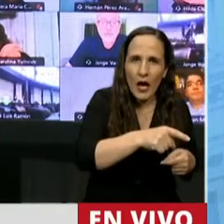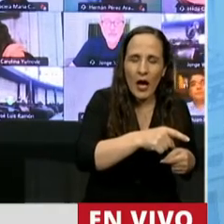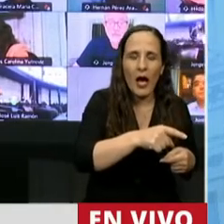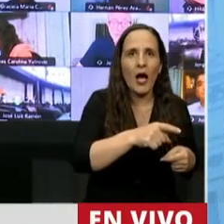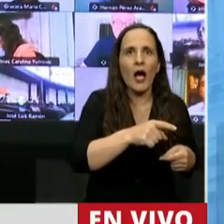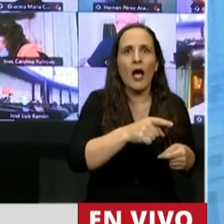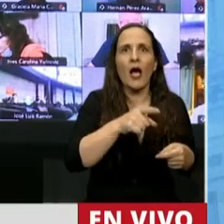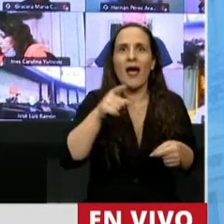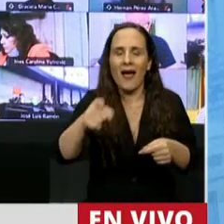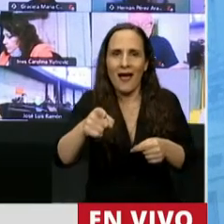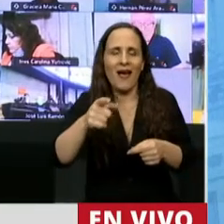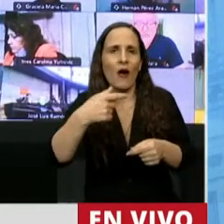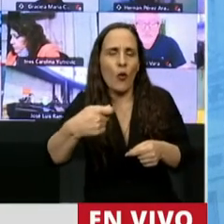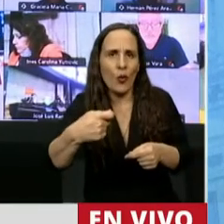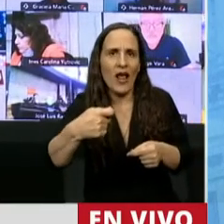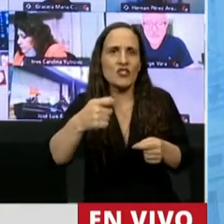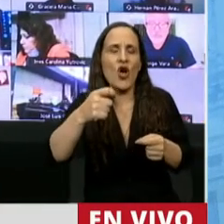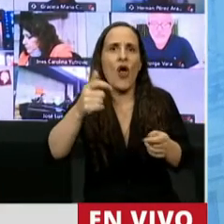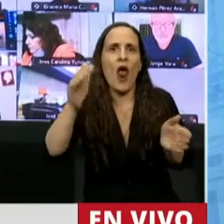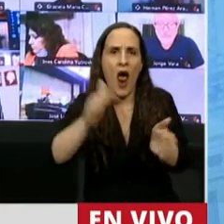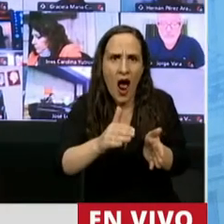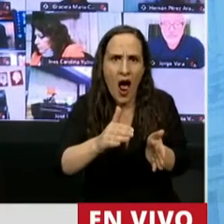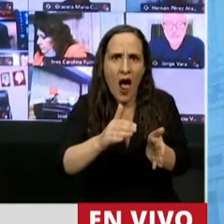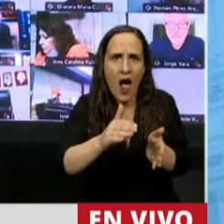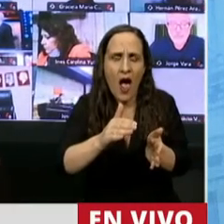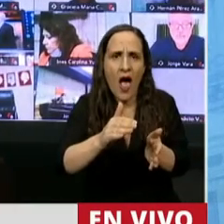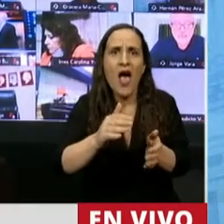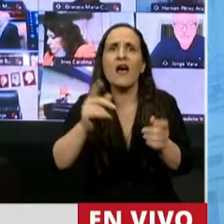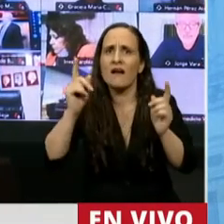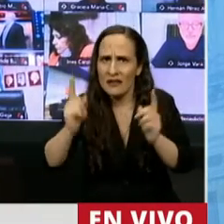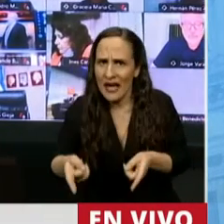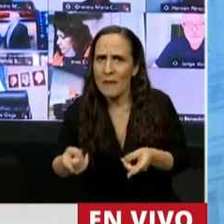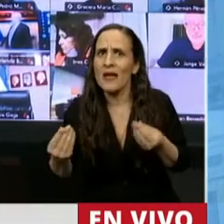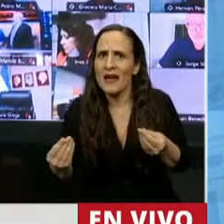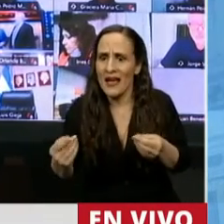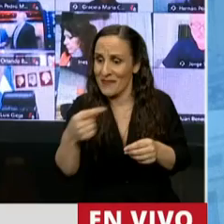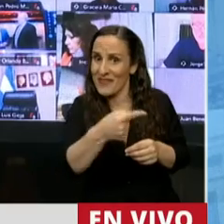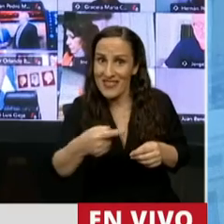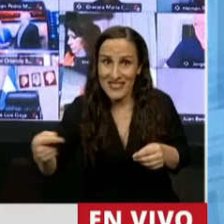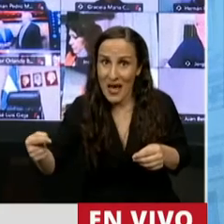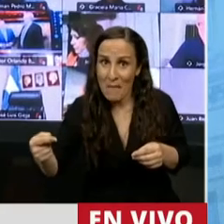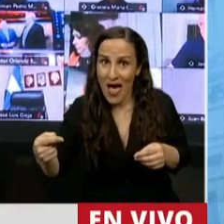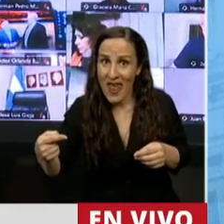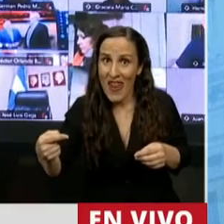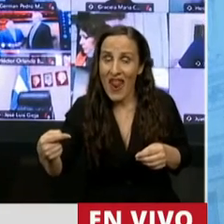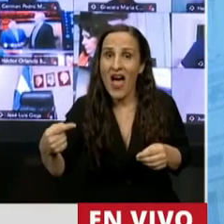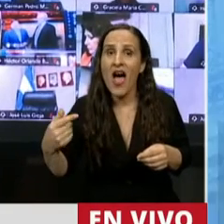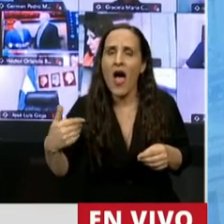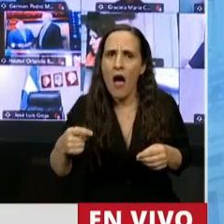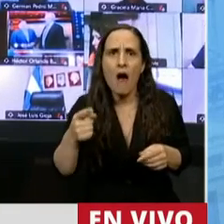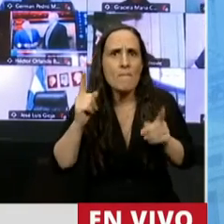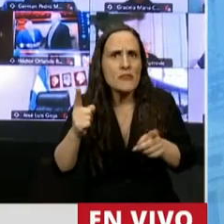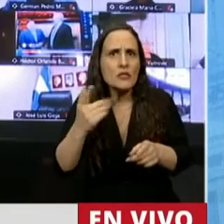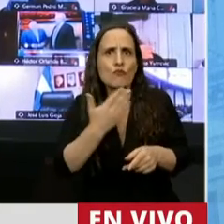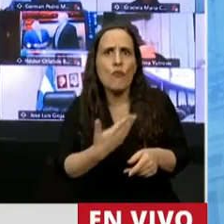fuera suficiente, Presidente, nos encontramos también esta semana con que el propio